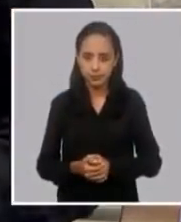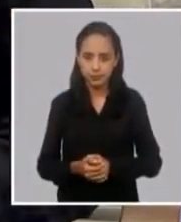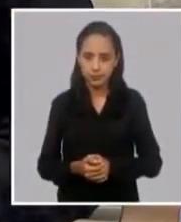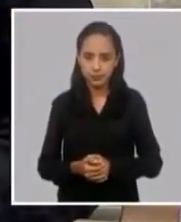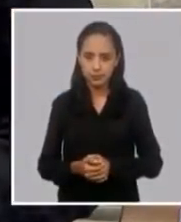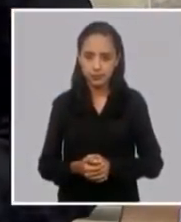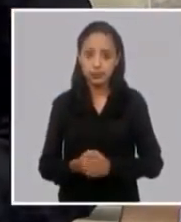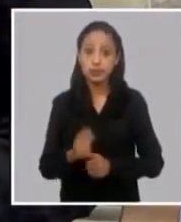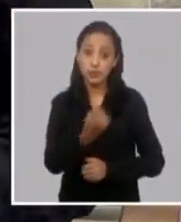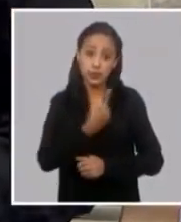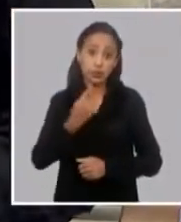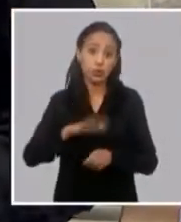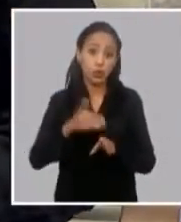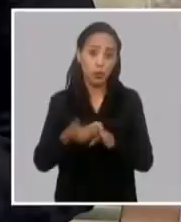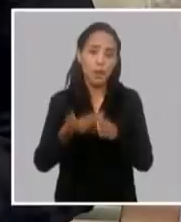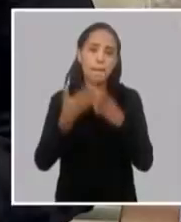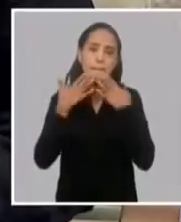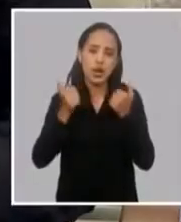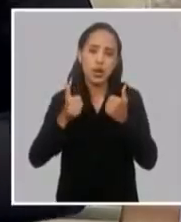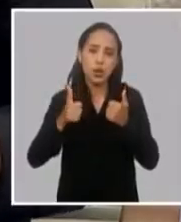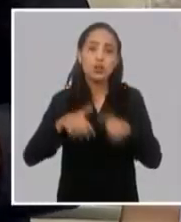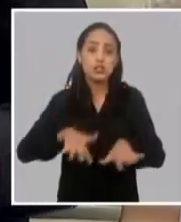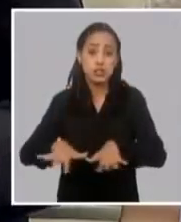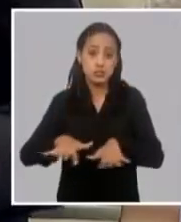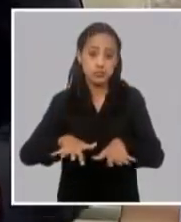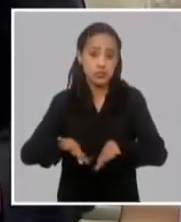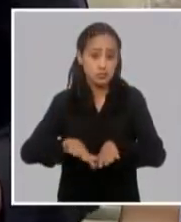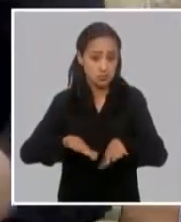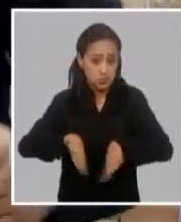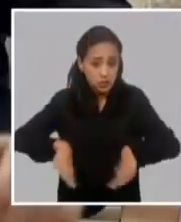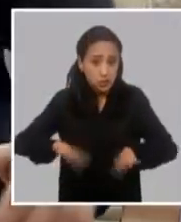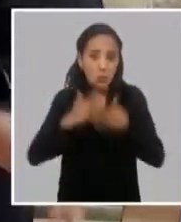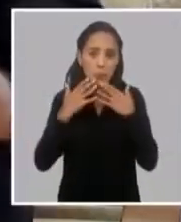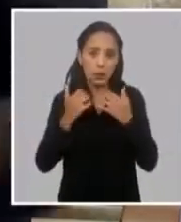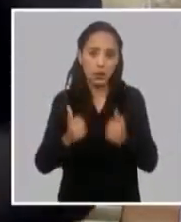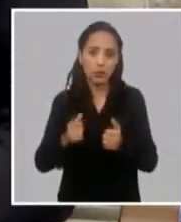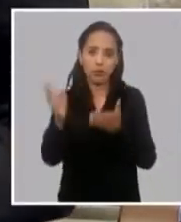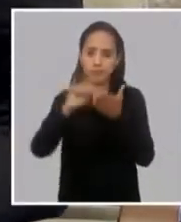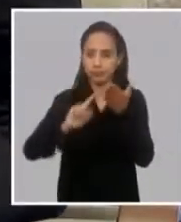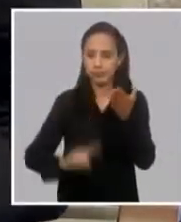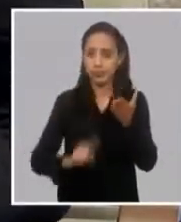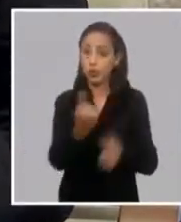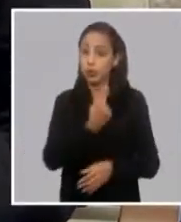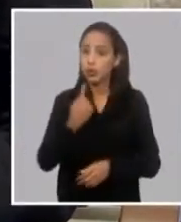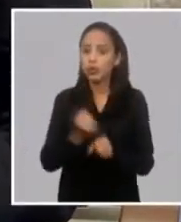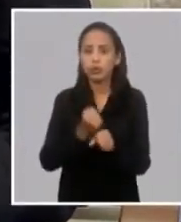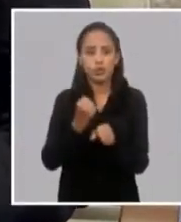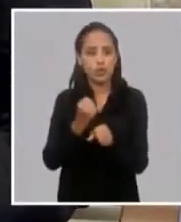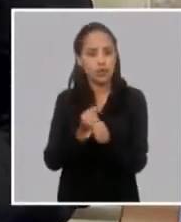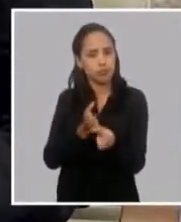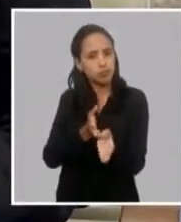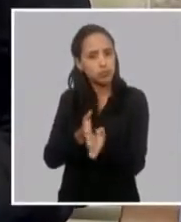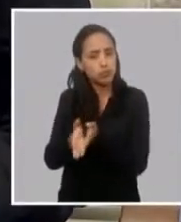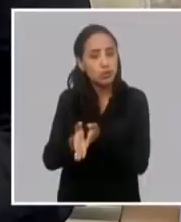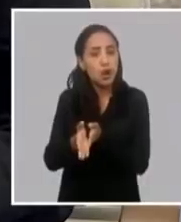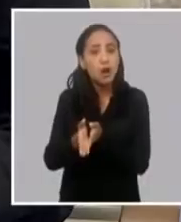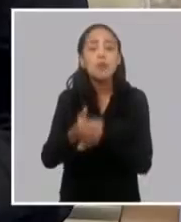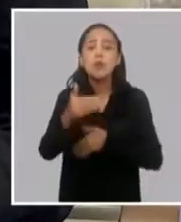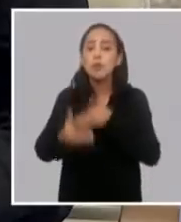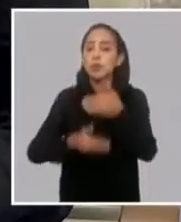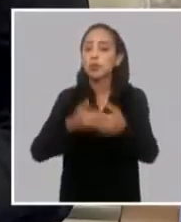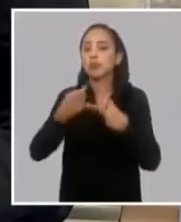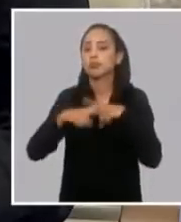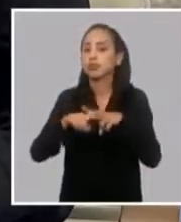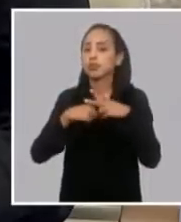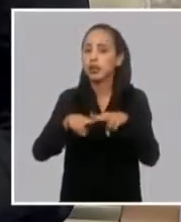más favorables. Entonces, ahora, todo esto continuamos trabajando en el proceso de mantenimiento y puesta en